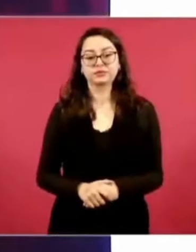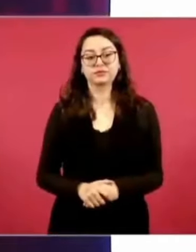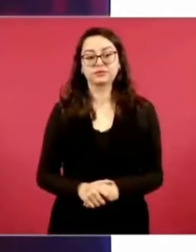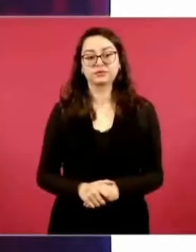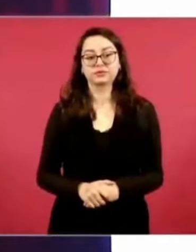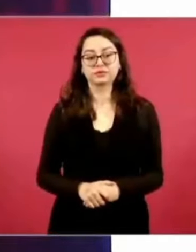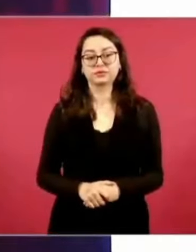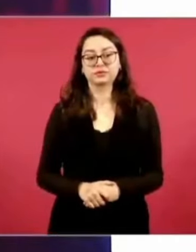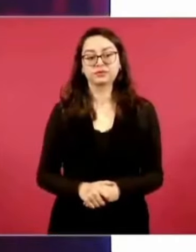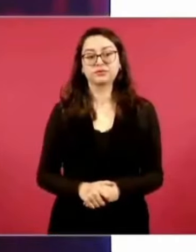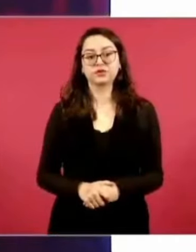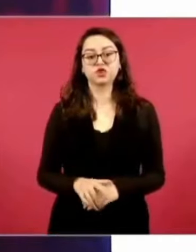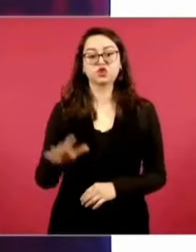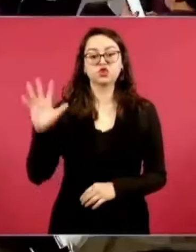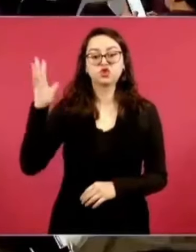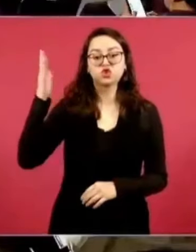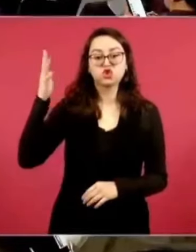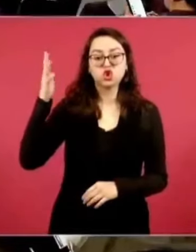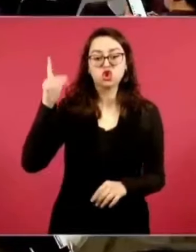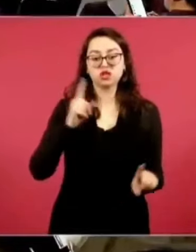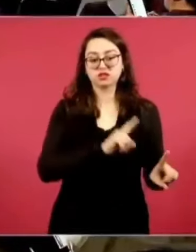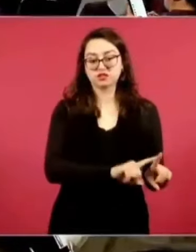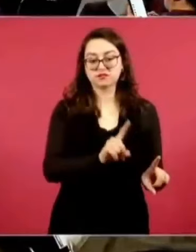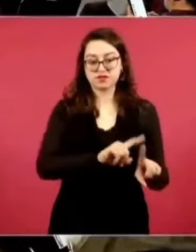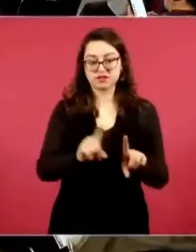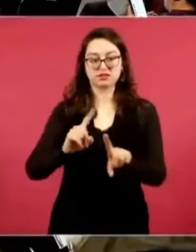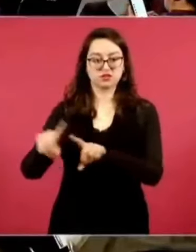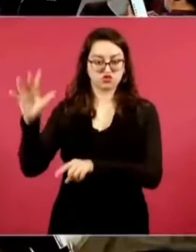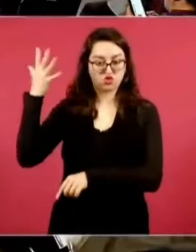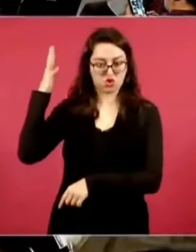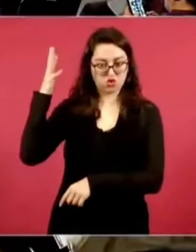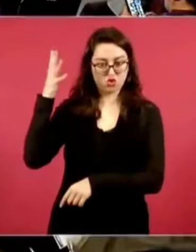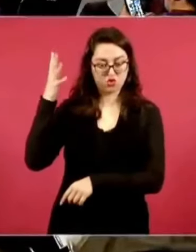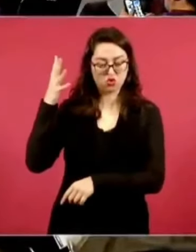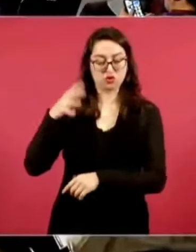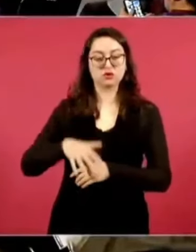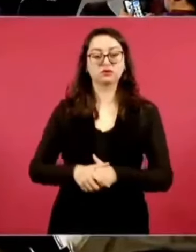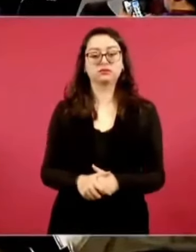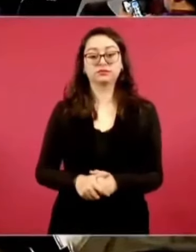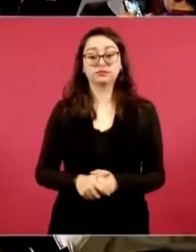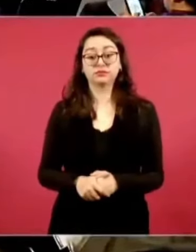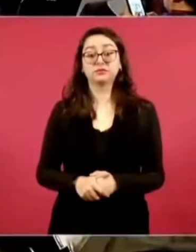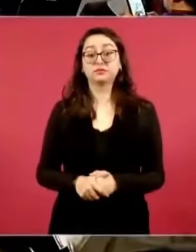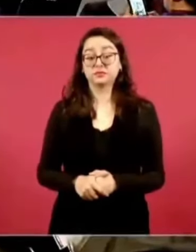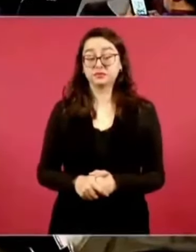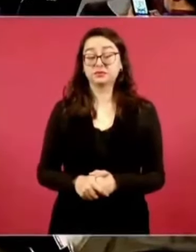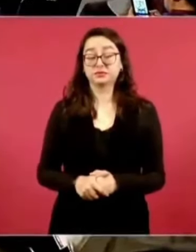que se alumbran,